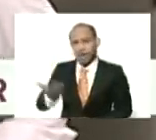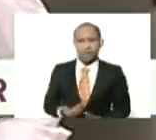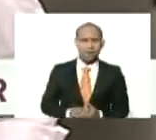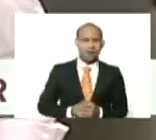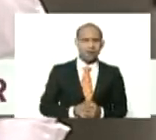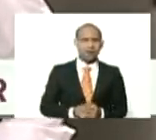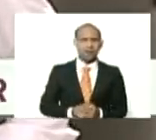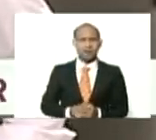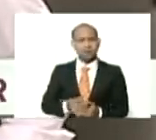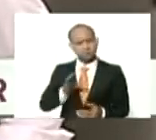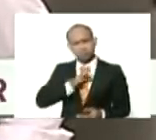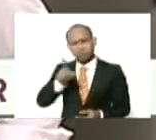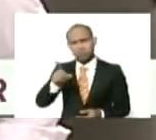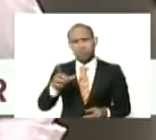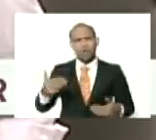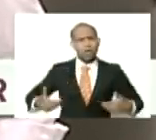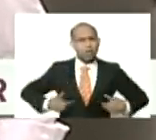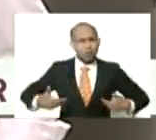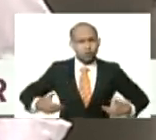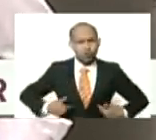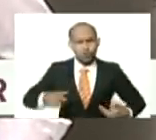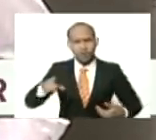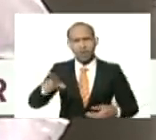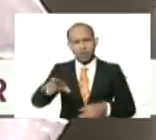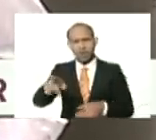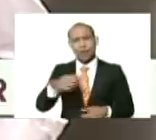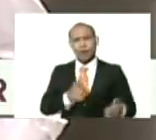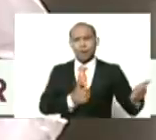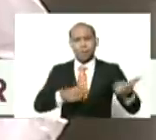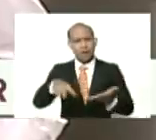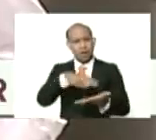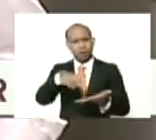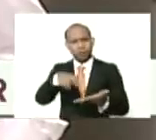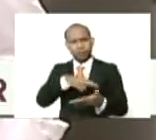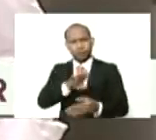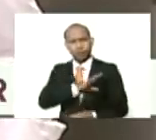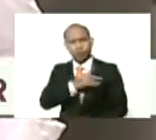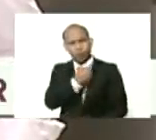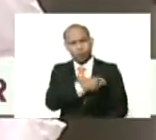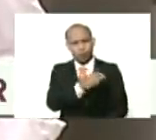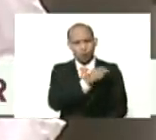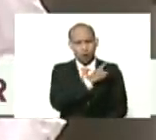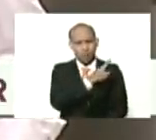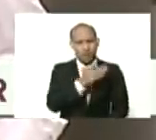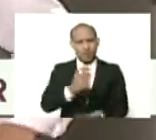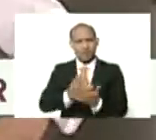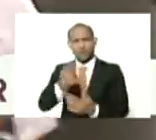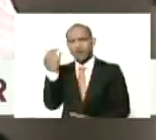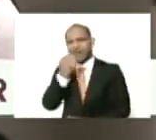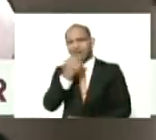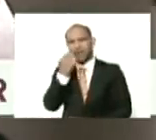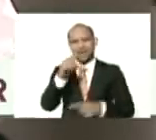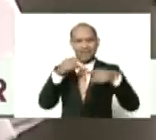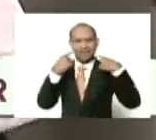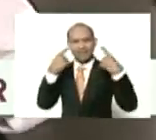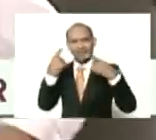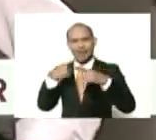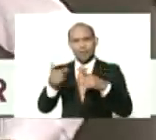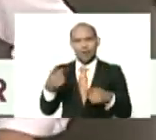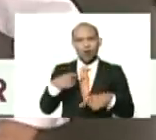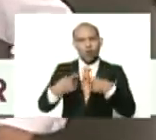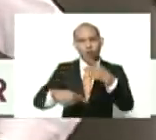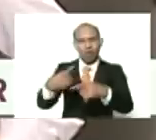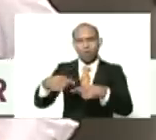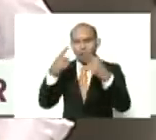de tanto sufrimiento, porque, sí, es verdad que el flamenco, es una música, que igual estamos, riéndonos en el escenario, que igual se nos caen dos